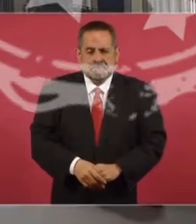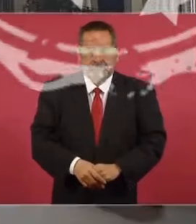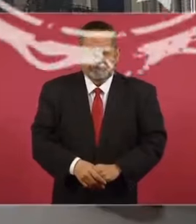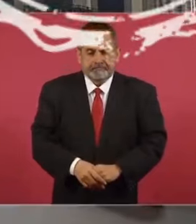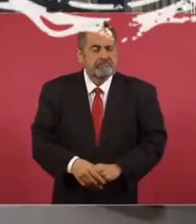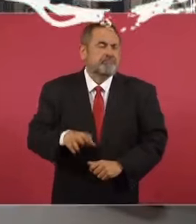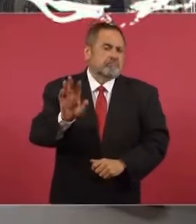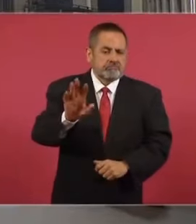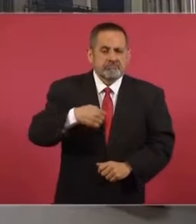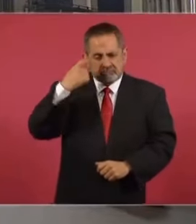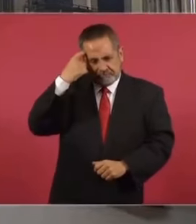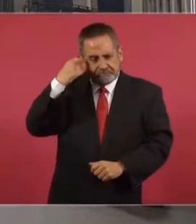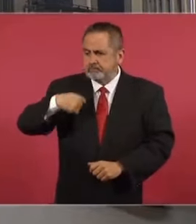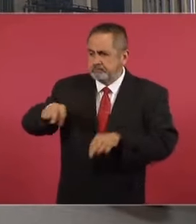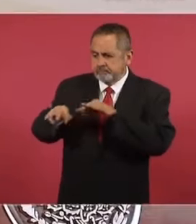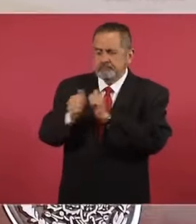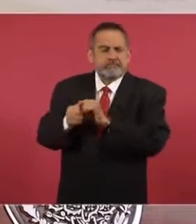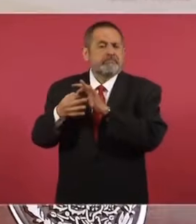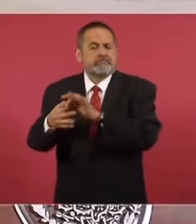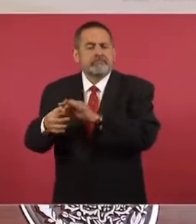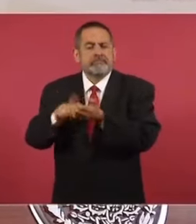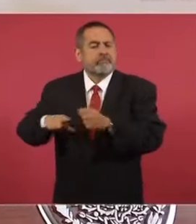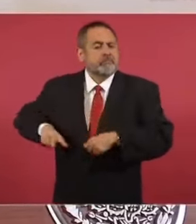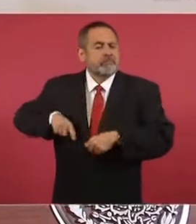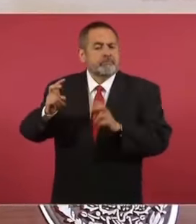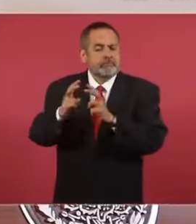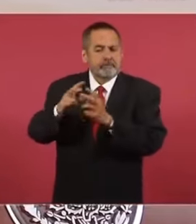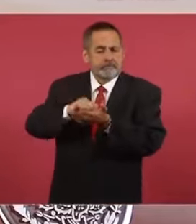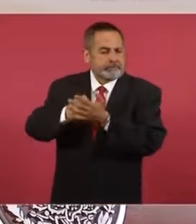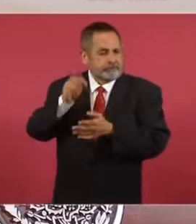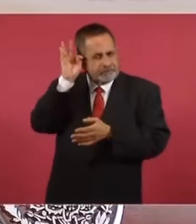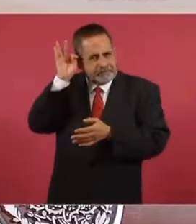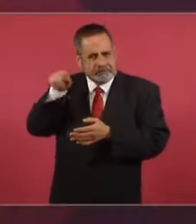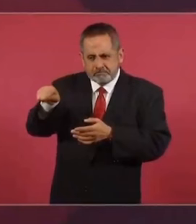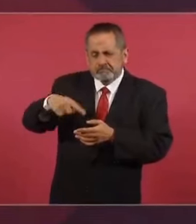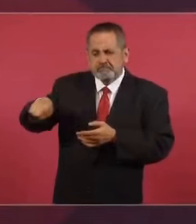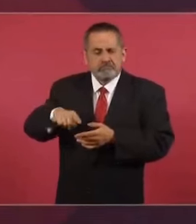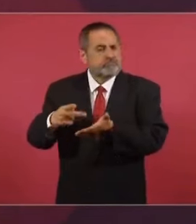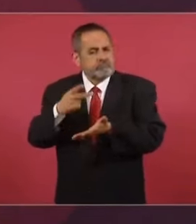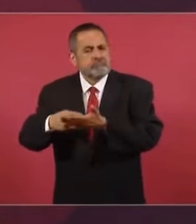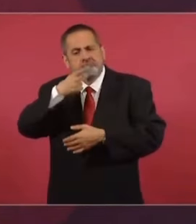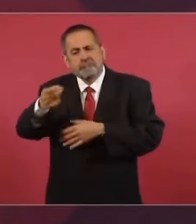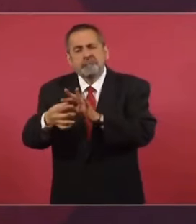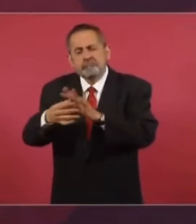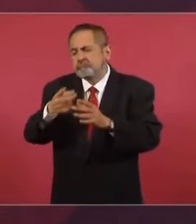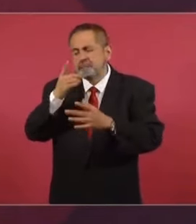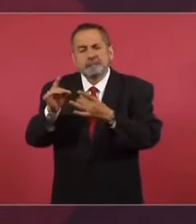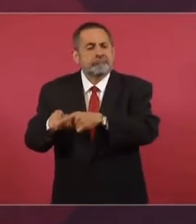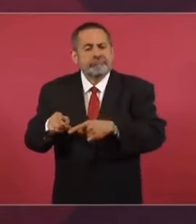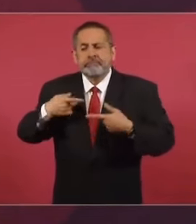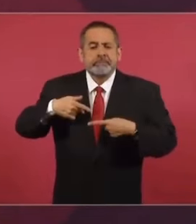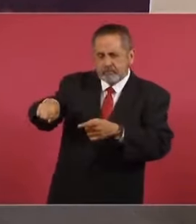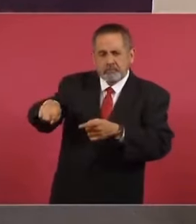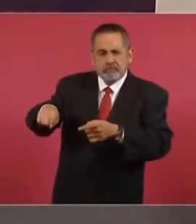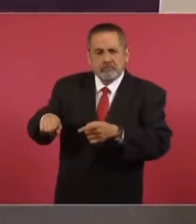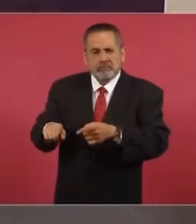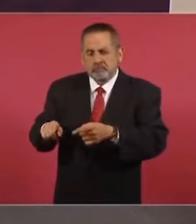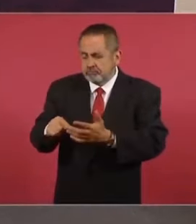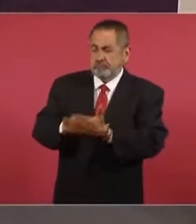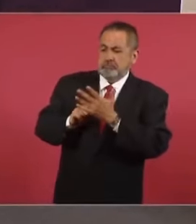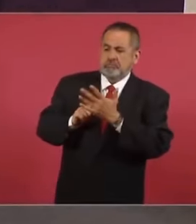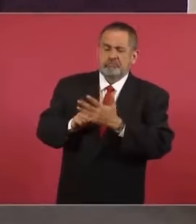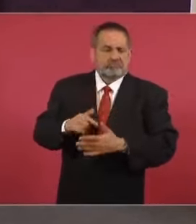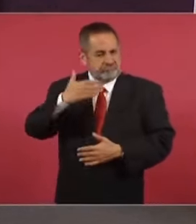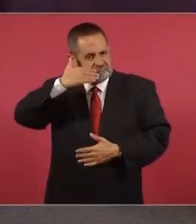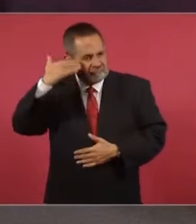Se actuó, estamos trabajando de manera coordinada con el gobierno de Tamaulipas. Ya he dicho varias veces de que el pueblo de Tamaulipas nos dio un